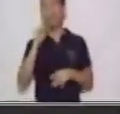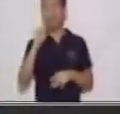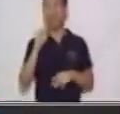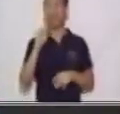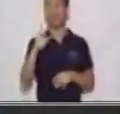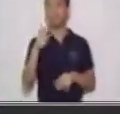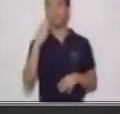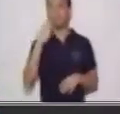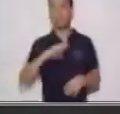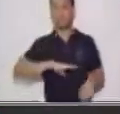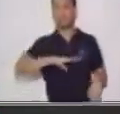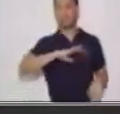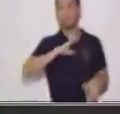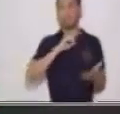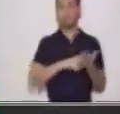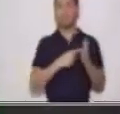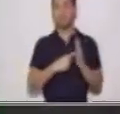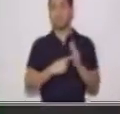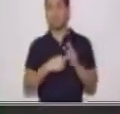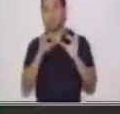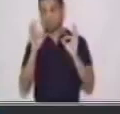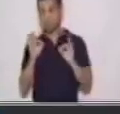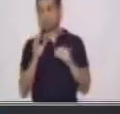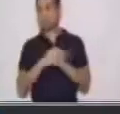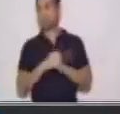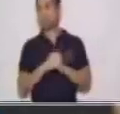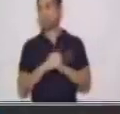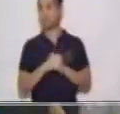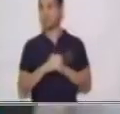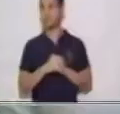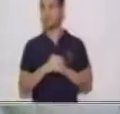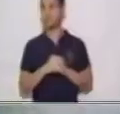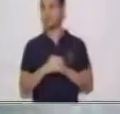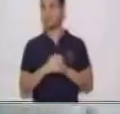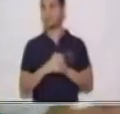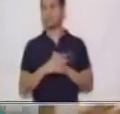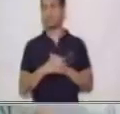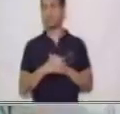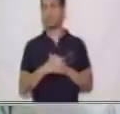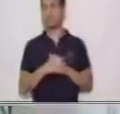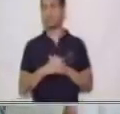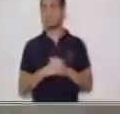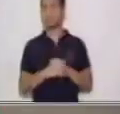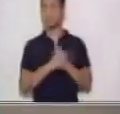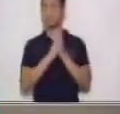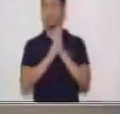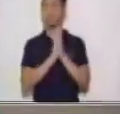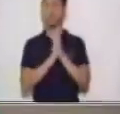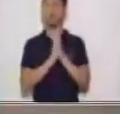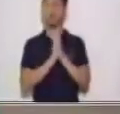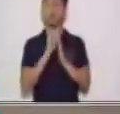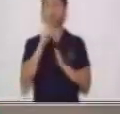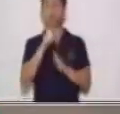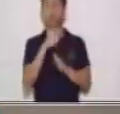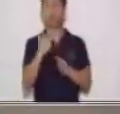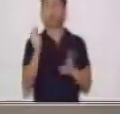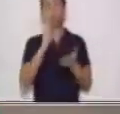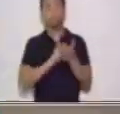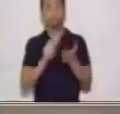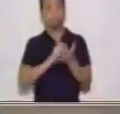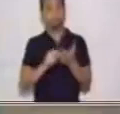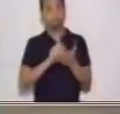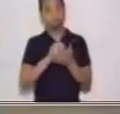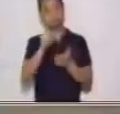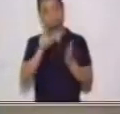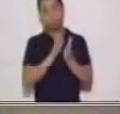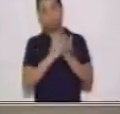sentimiento. ¿Ya lo tienes? Perfecto. Ahora bien, por favor, esto tú lo puedes ir haciendo en tu